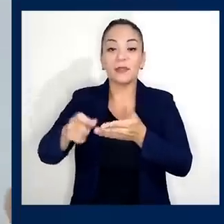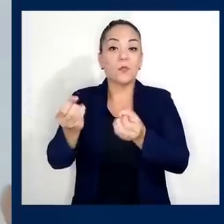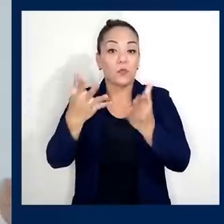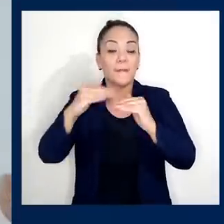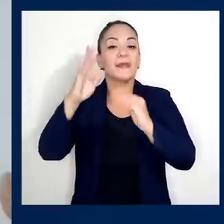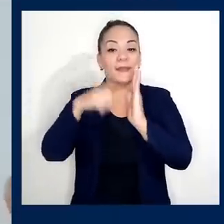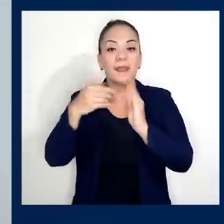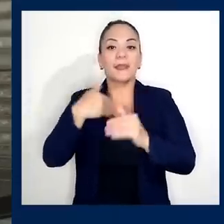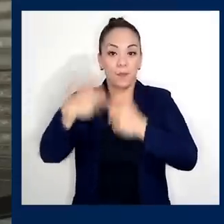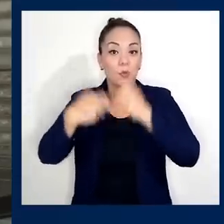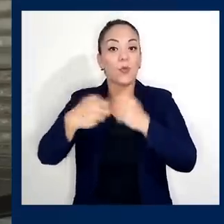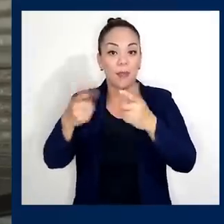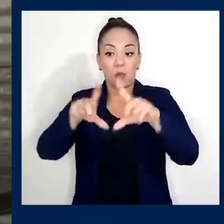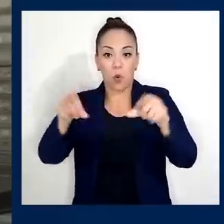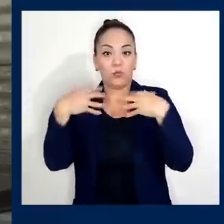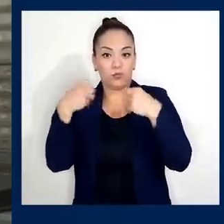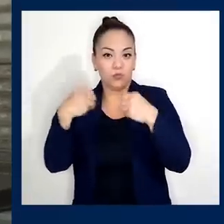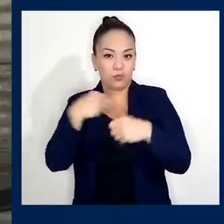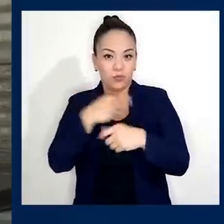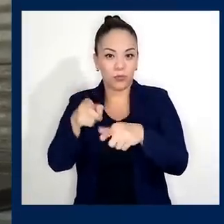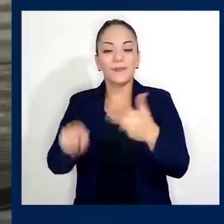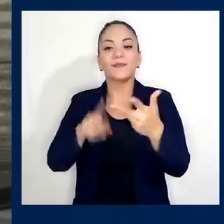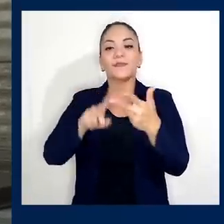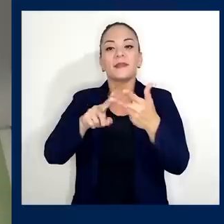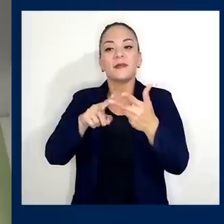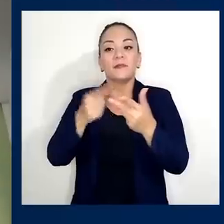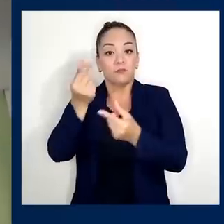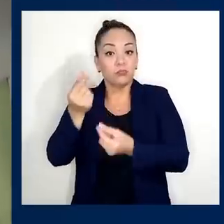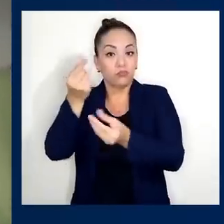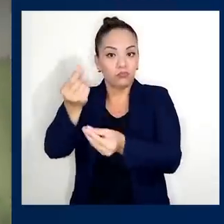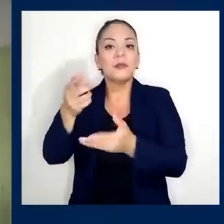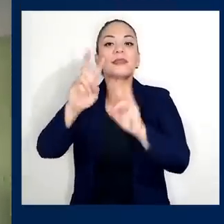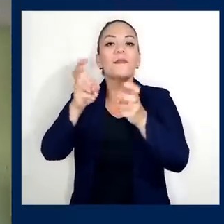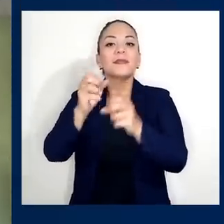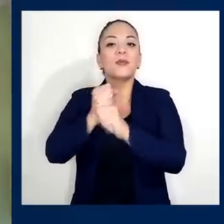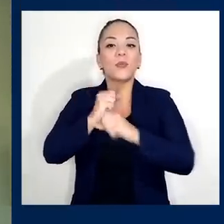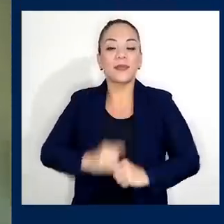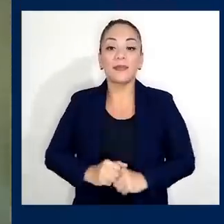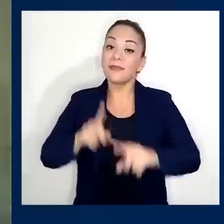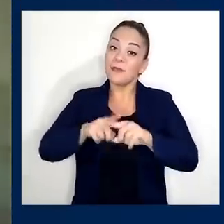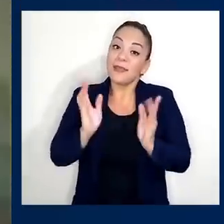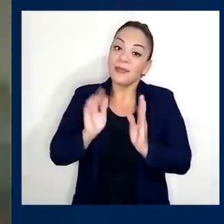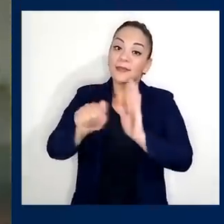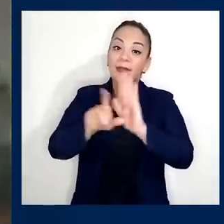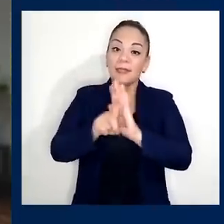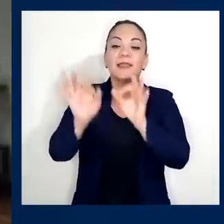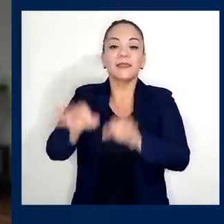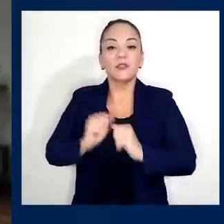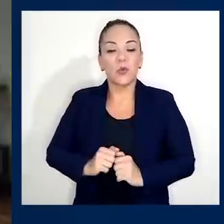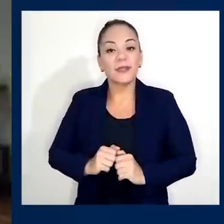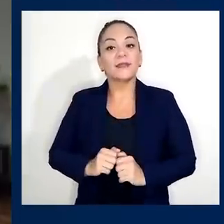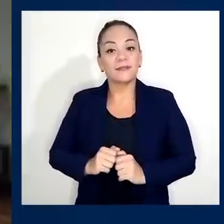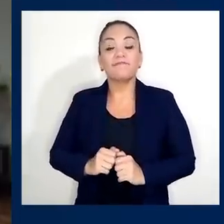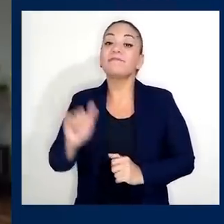problemas u órdenes sanitarias, si vamos a invertir en seguridad los montos necesarios. Por ello, dependerá de sus decisiones si vamos a